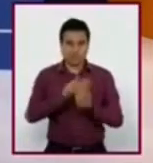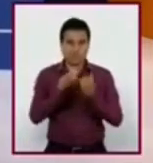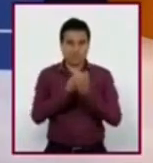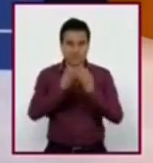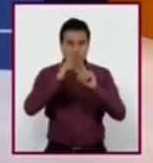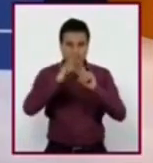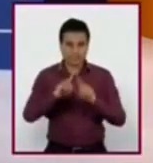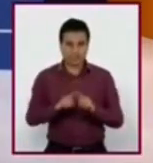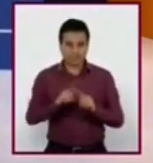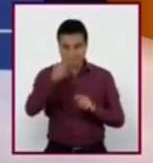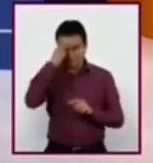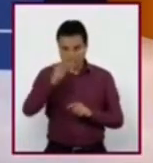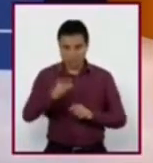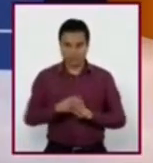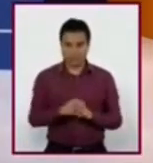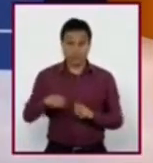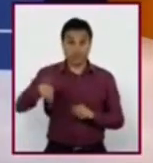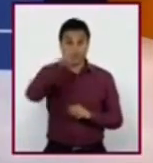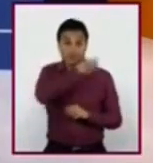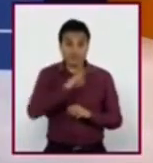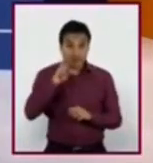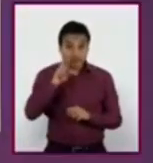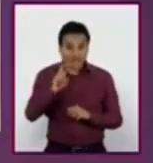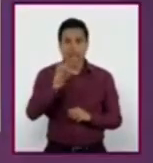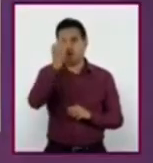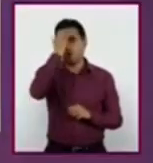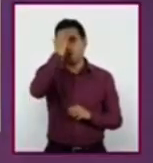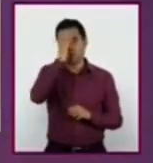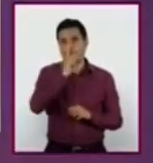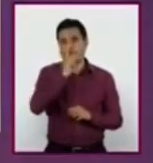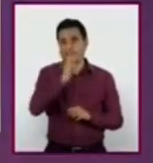México. Tal vez reconozcan algunas palabras.